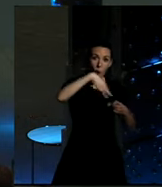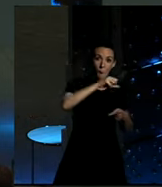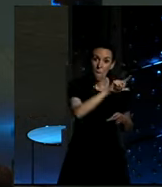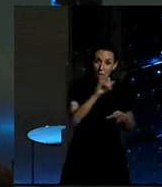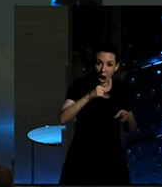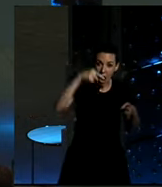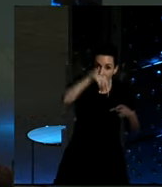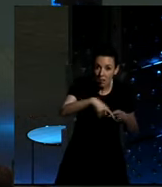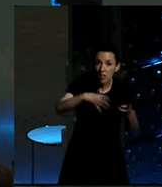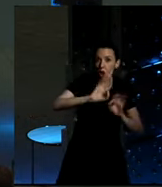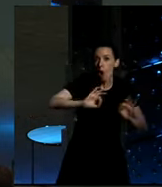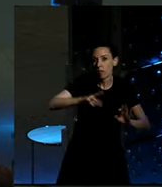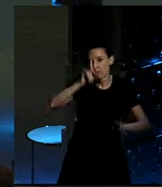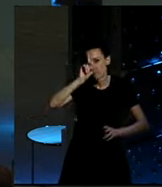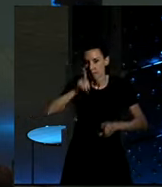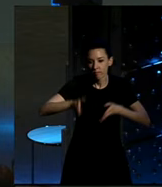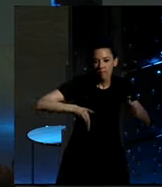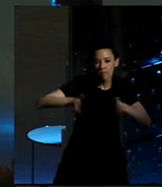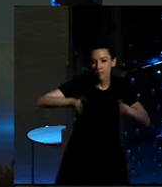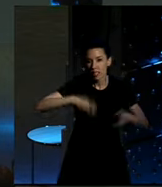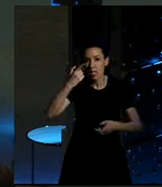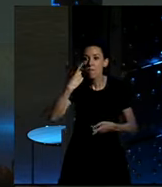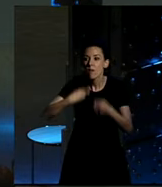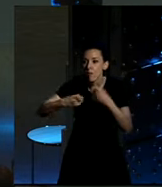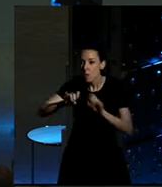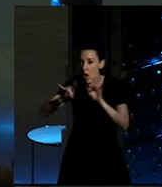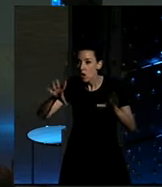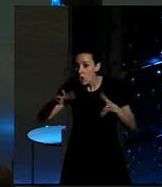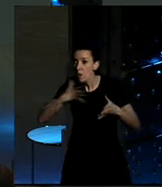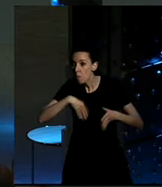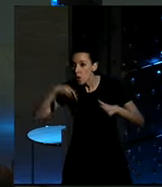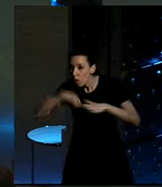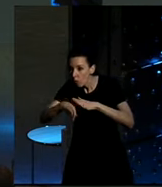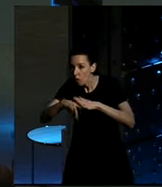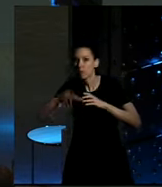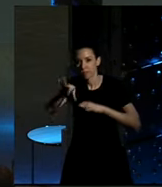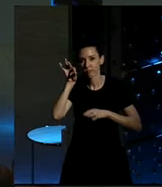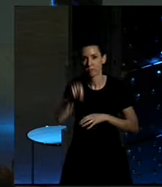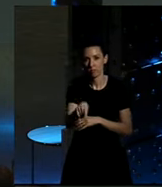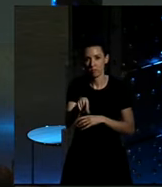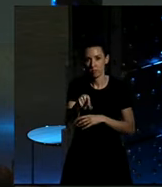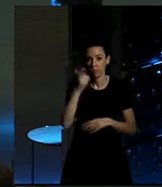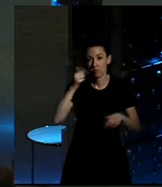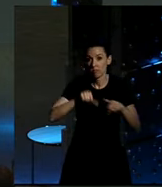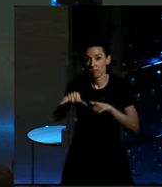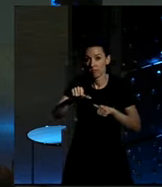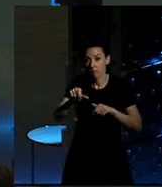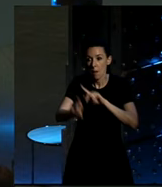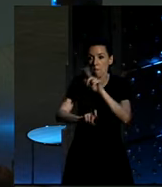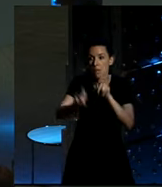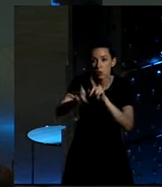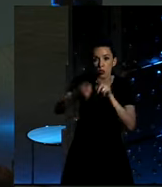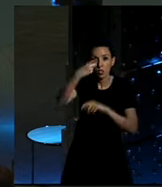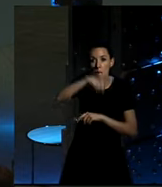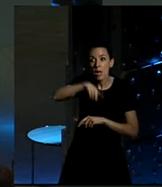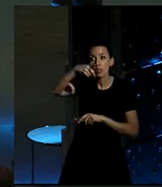está complicado ahora mismo. Bueno, ahí nos informaremos y tendremos que decidir. Y creo que a partir de ahí tendremos que ir preguntando mes a